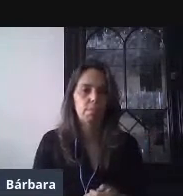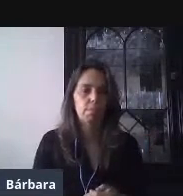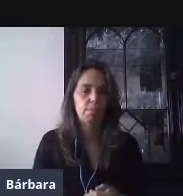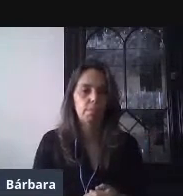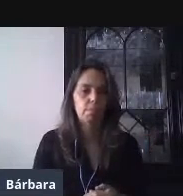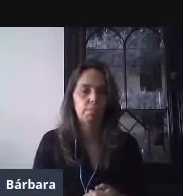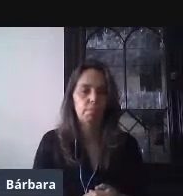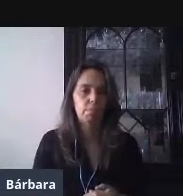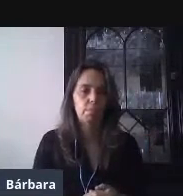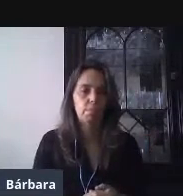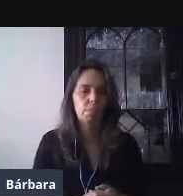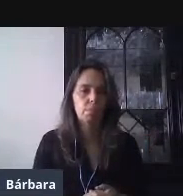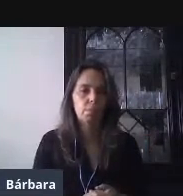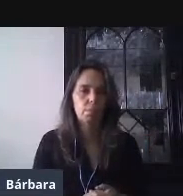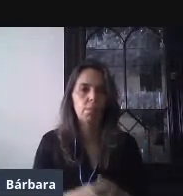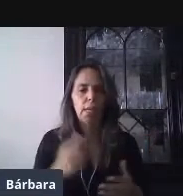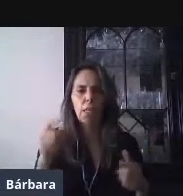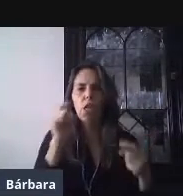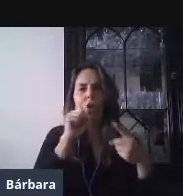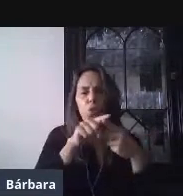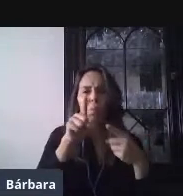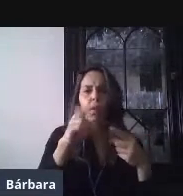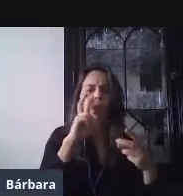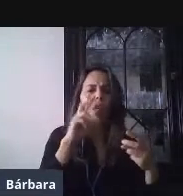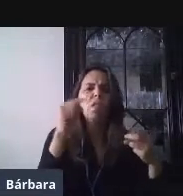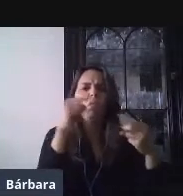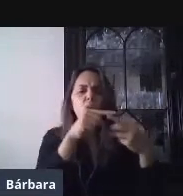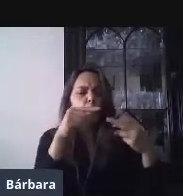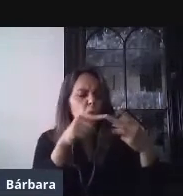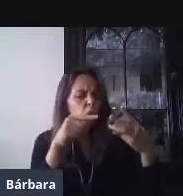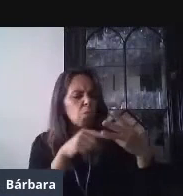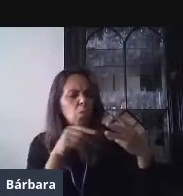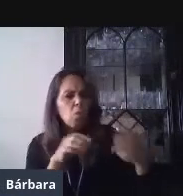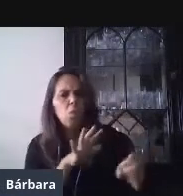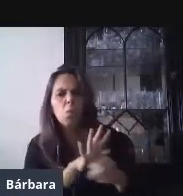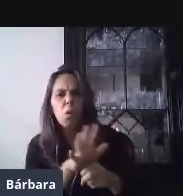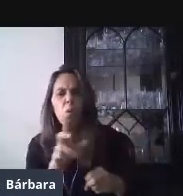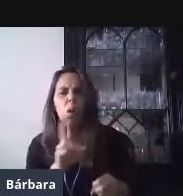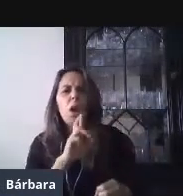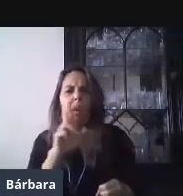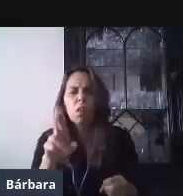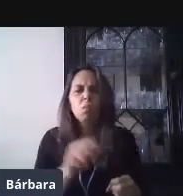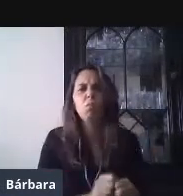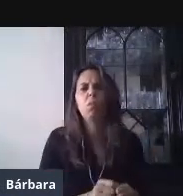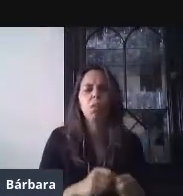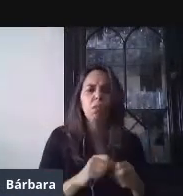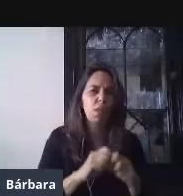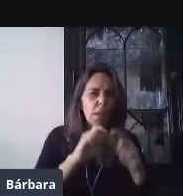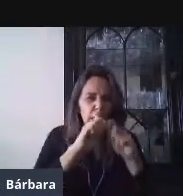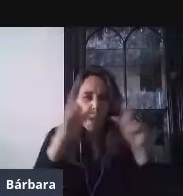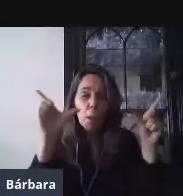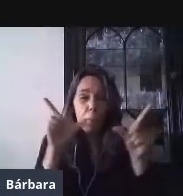Y de esa forma, perfecto. Así es, automáticamente me van a aparecer, digamos, los ocho. Perfecto.